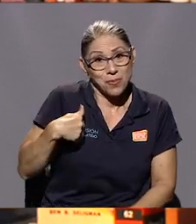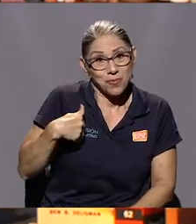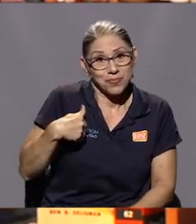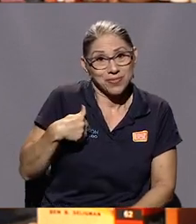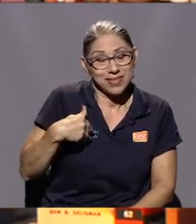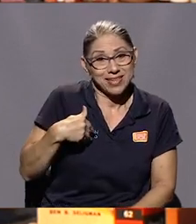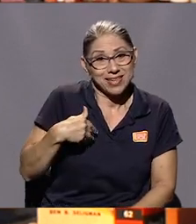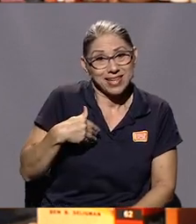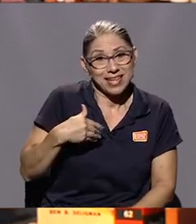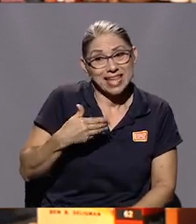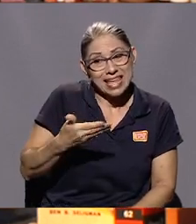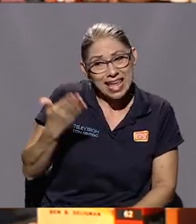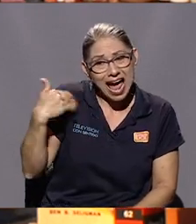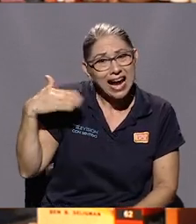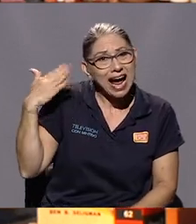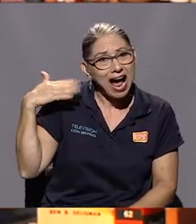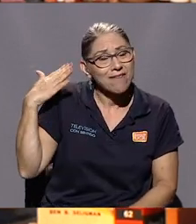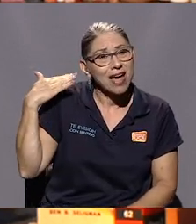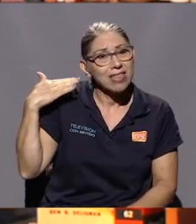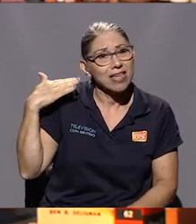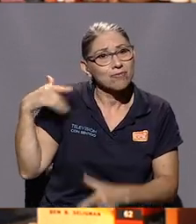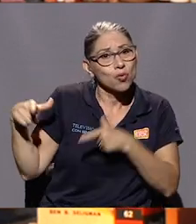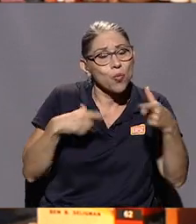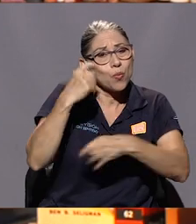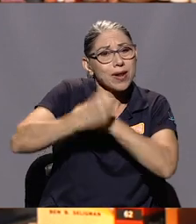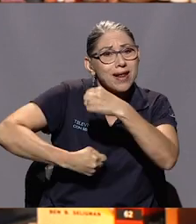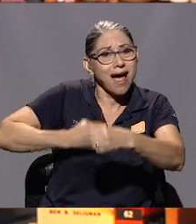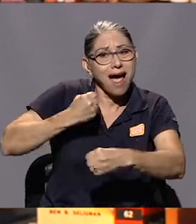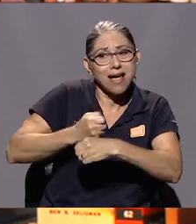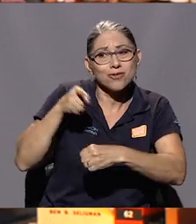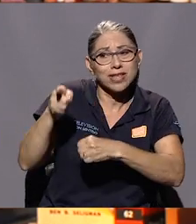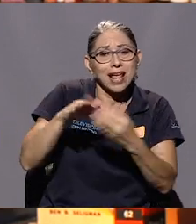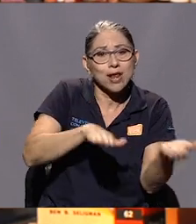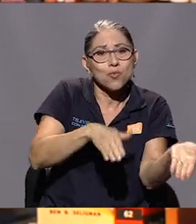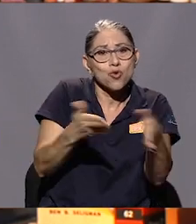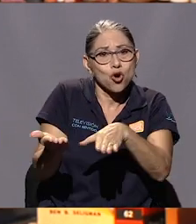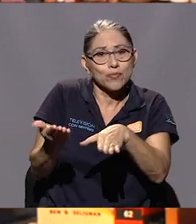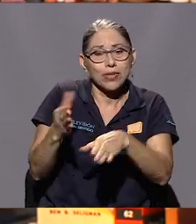que acaba de pasar un aniversario de su asesinato por Franco.